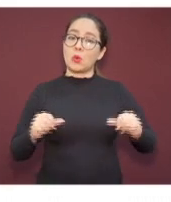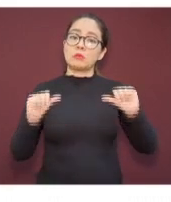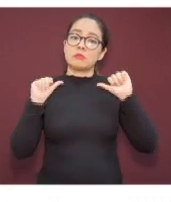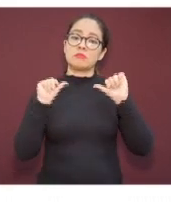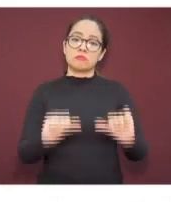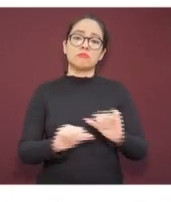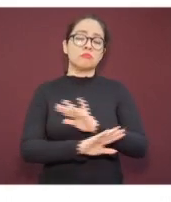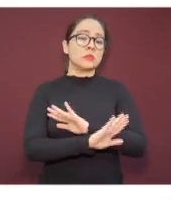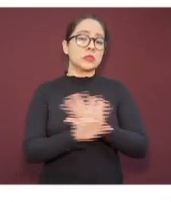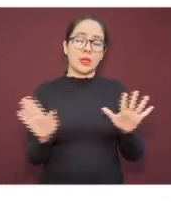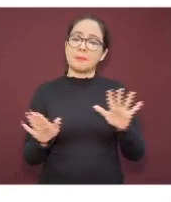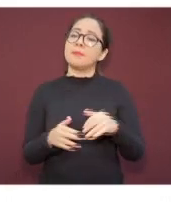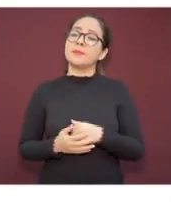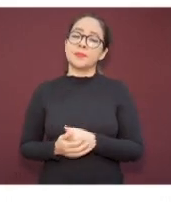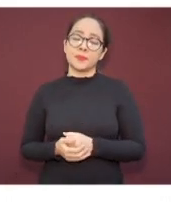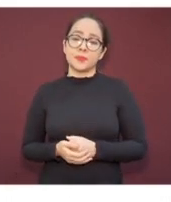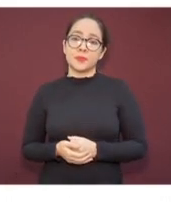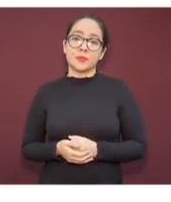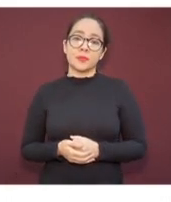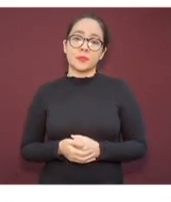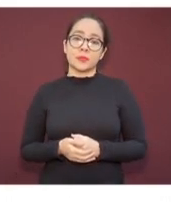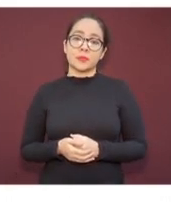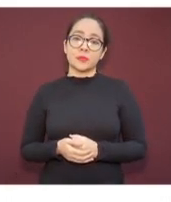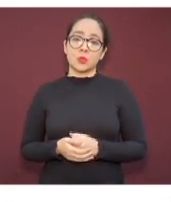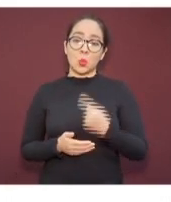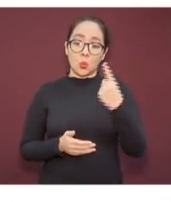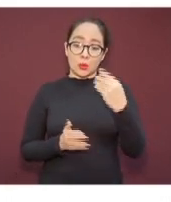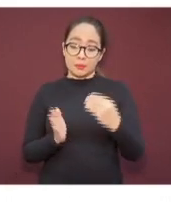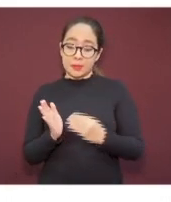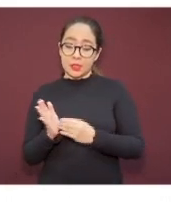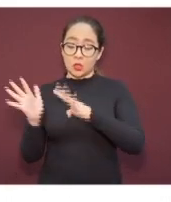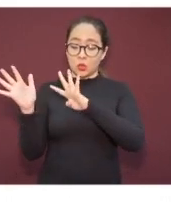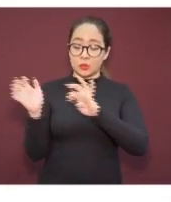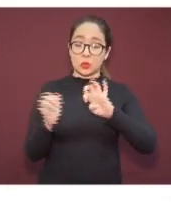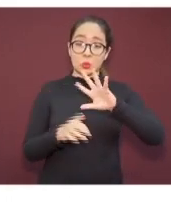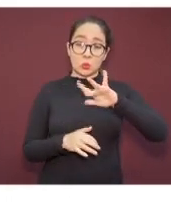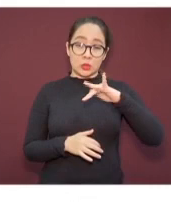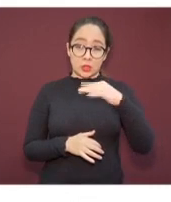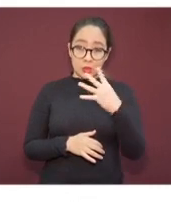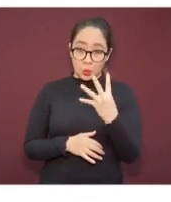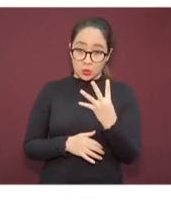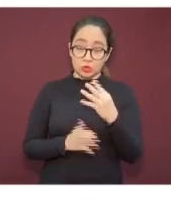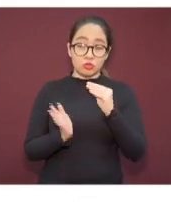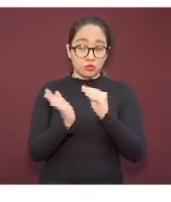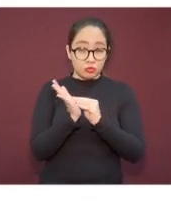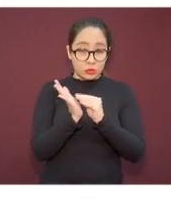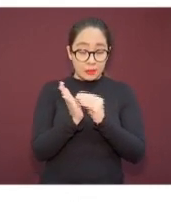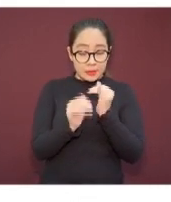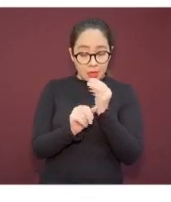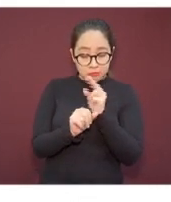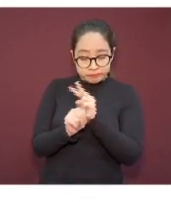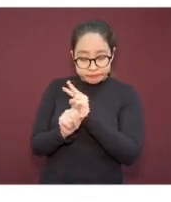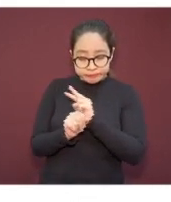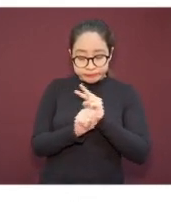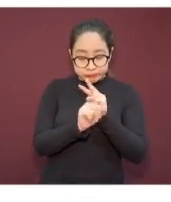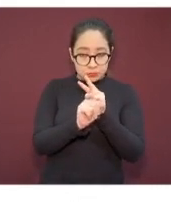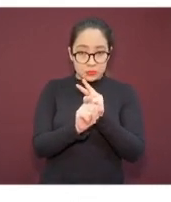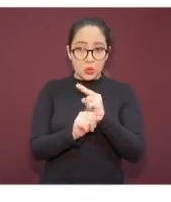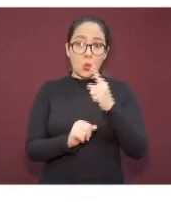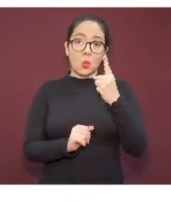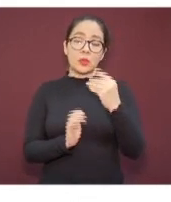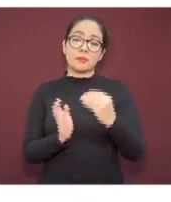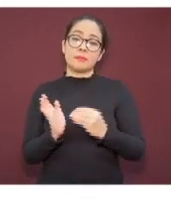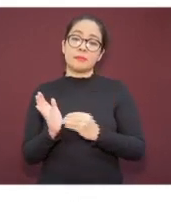recuperados del padecimiento. 1,954 aún permanecen en vigilancia. 1